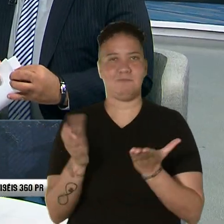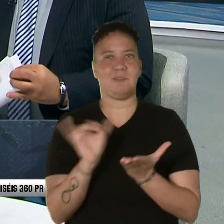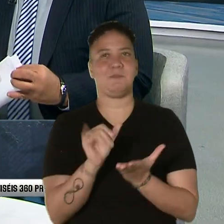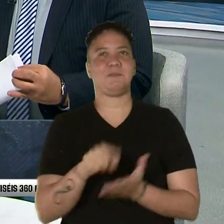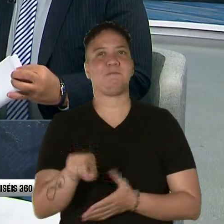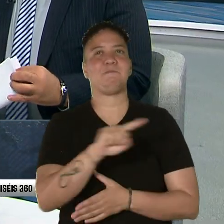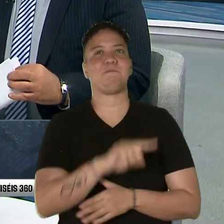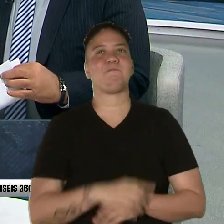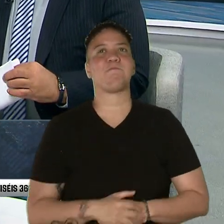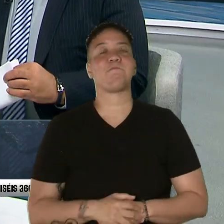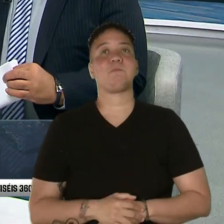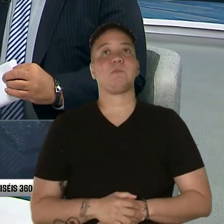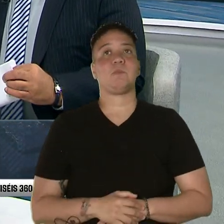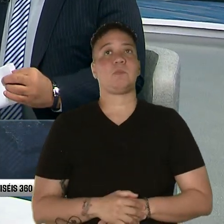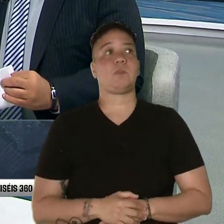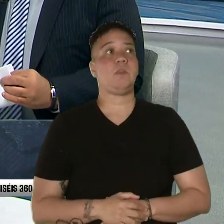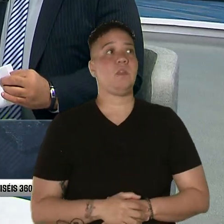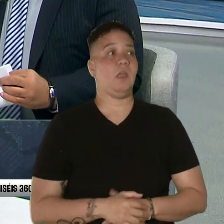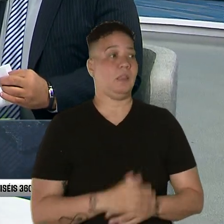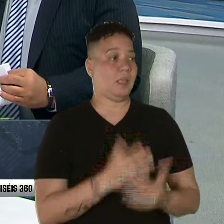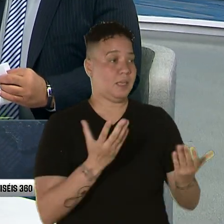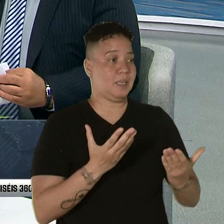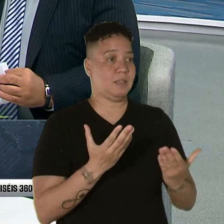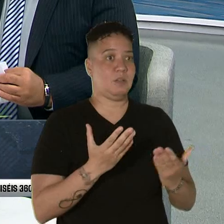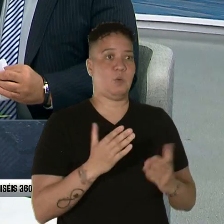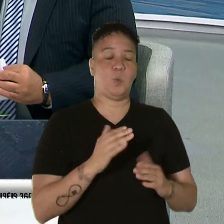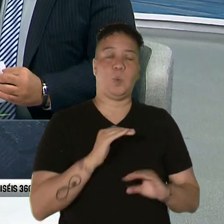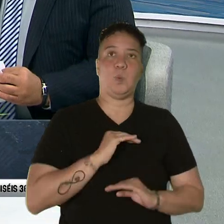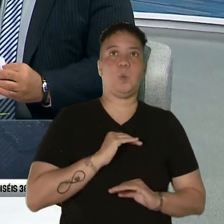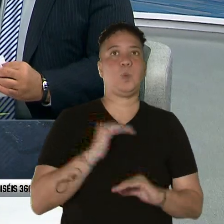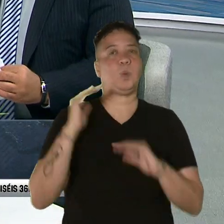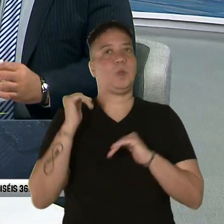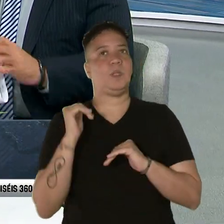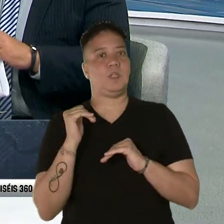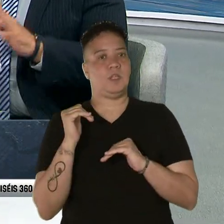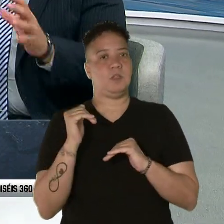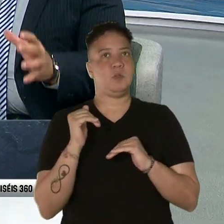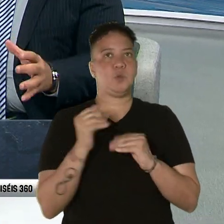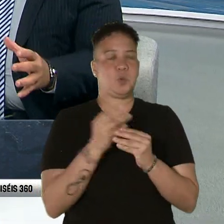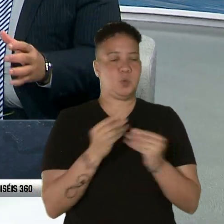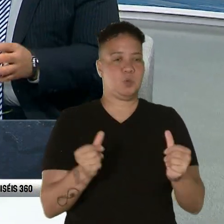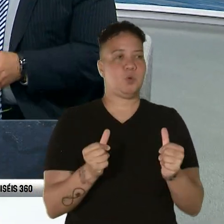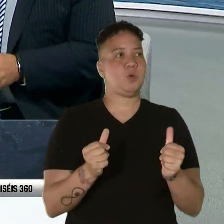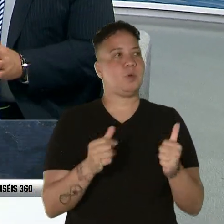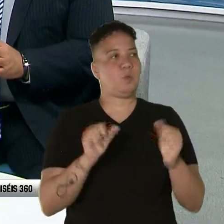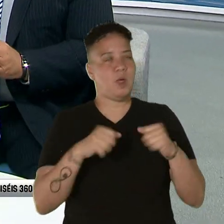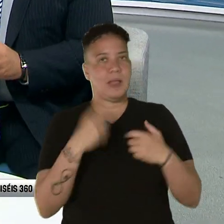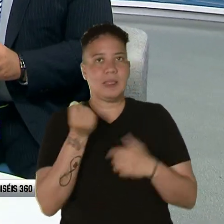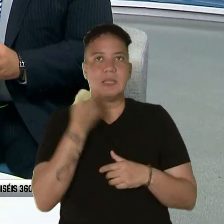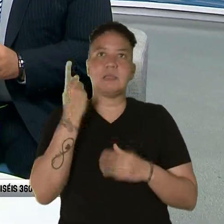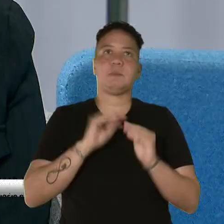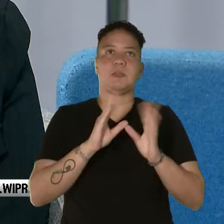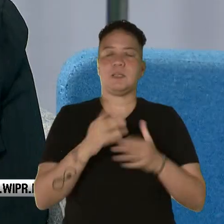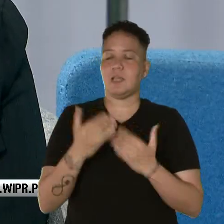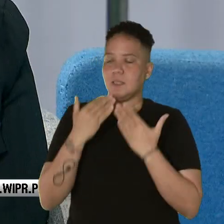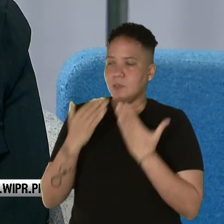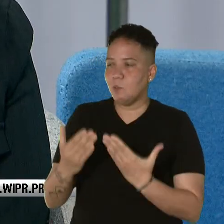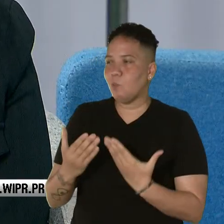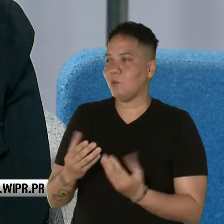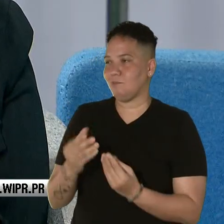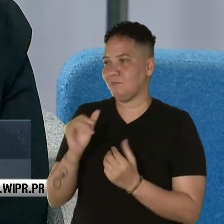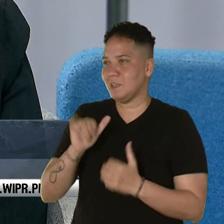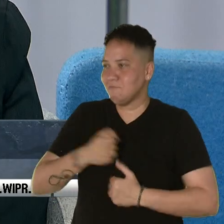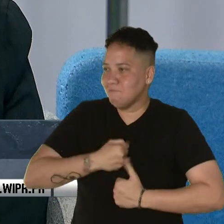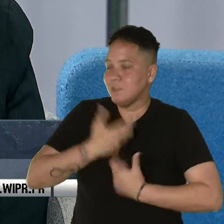es que tú estés acá siempre la gente le llena de esperanza porque sabemos que le vienes a presentar soluciones, posibilidades y abrirle los ojos. Gracias por esas palabras. Y sí, en este